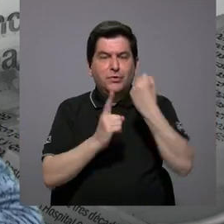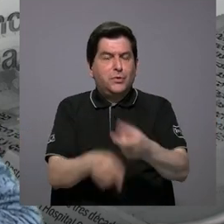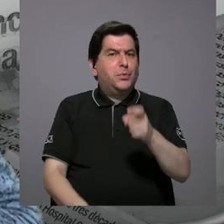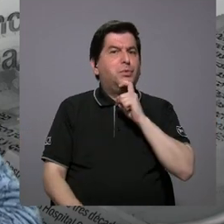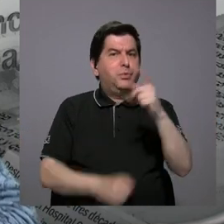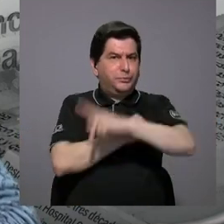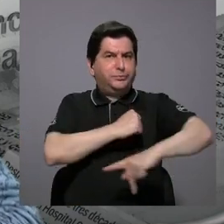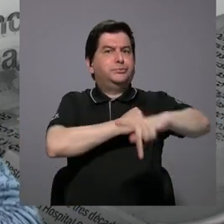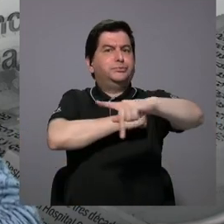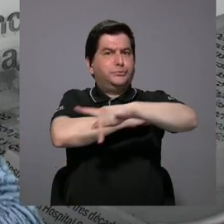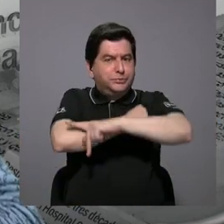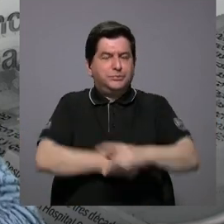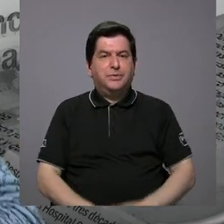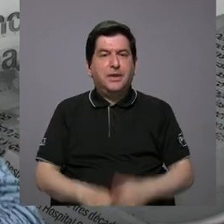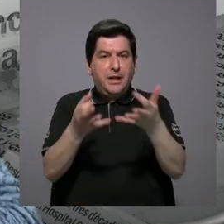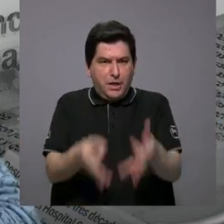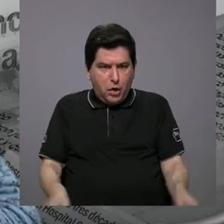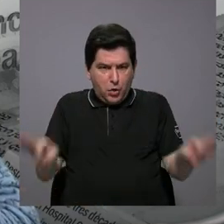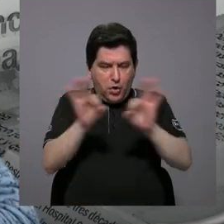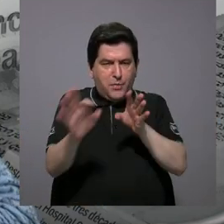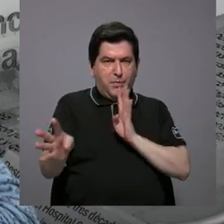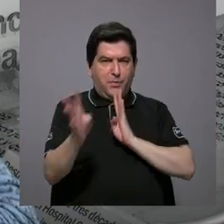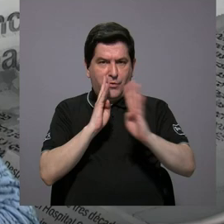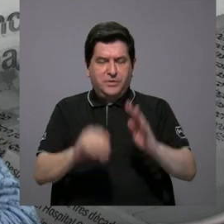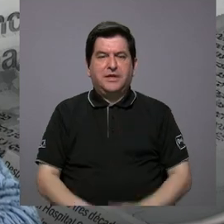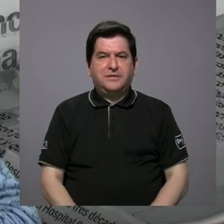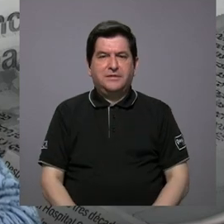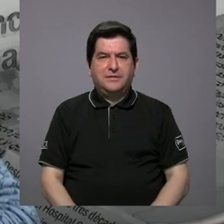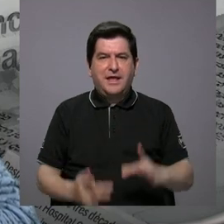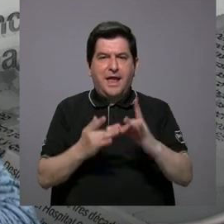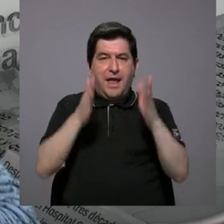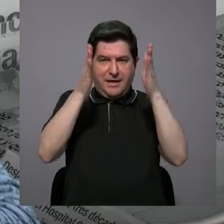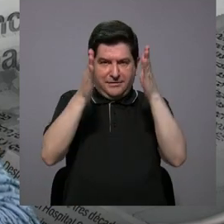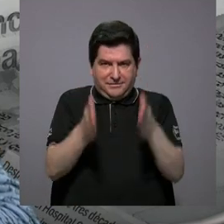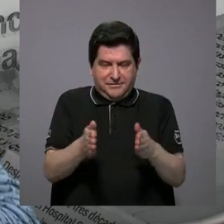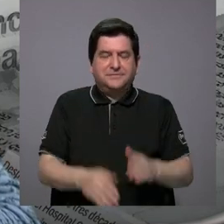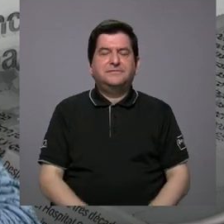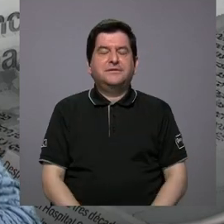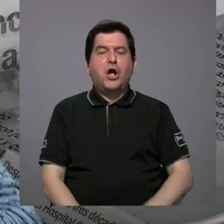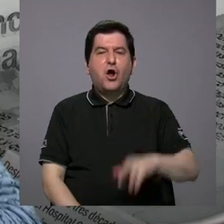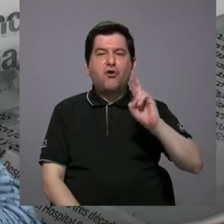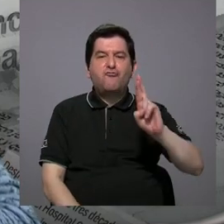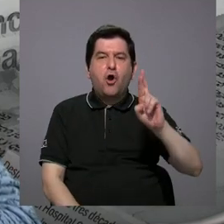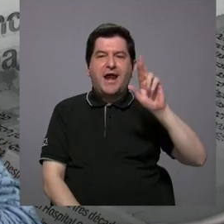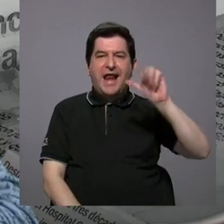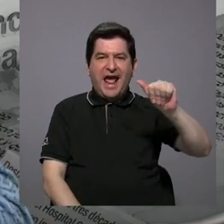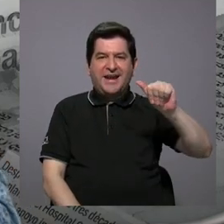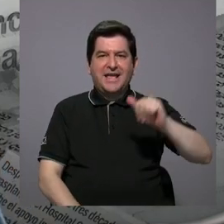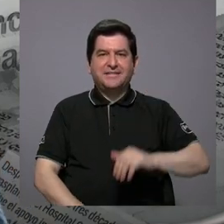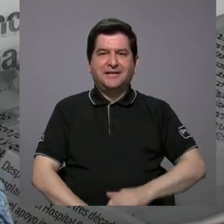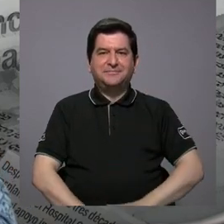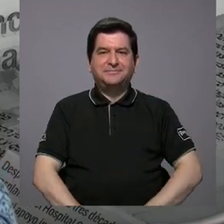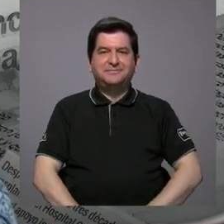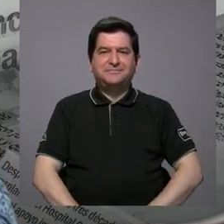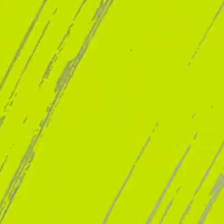tiempo en este país. Lo que importa lo conversaremos con el especialista Ronald Arrieta.